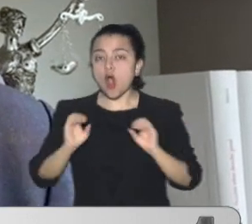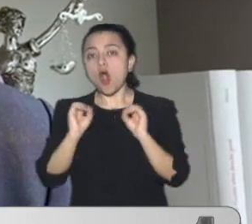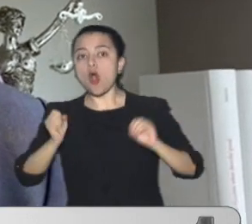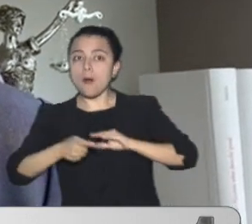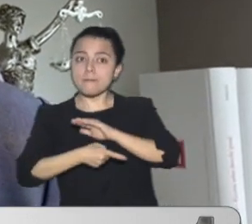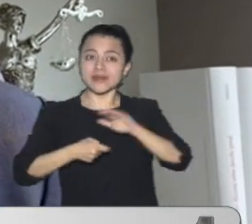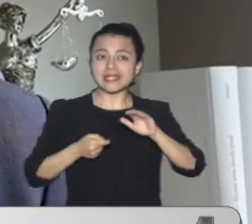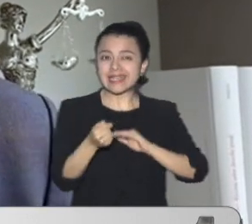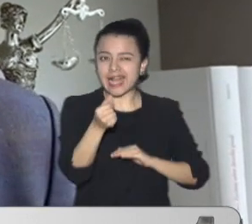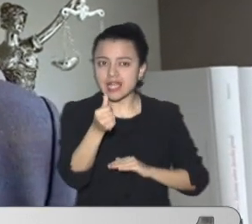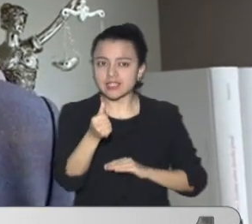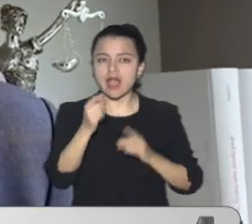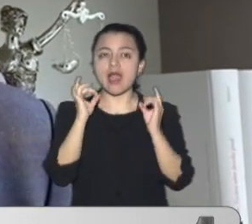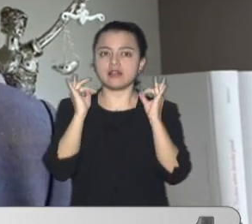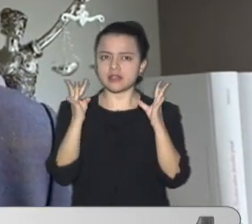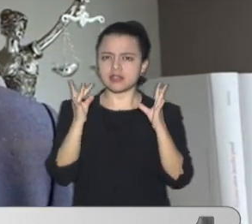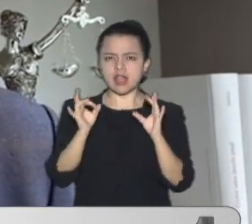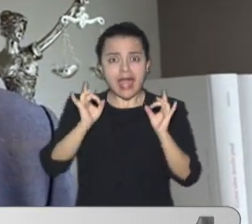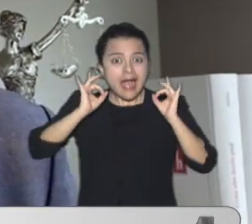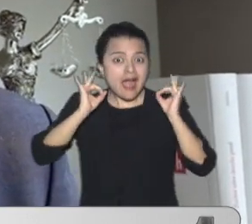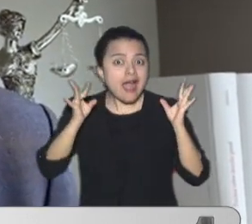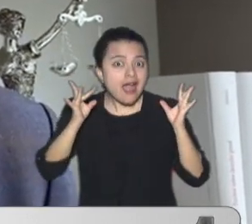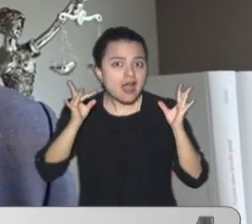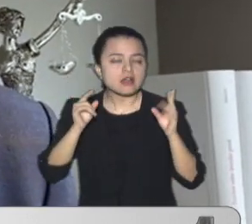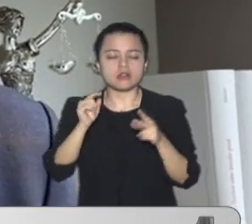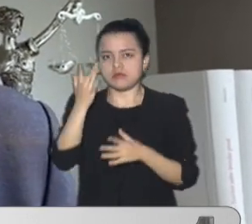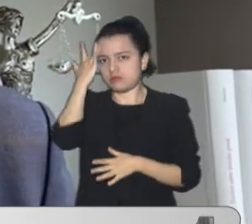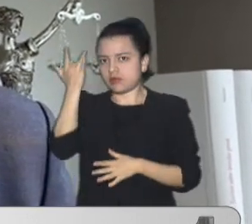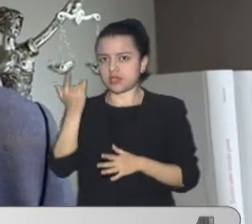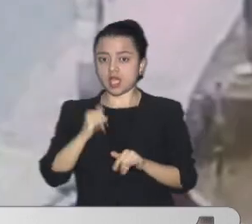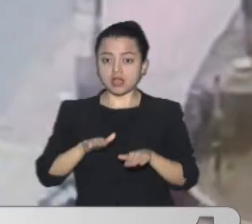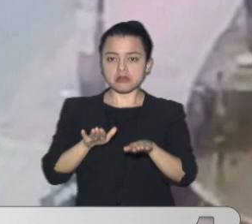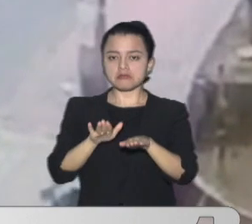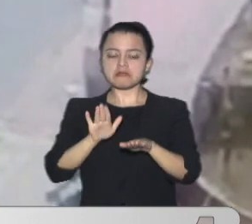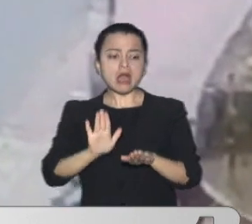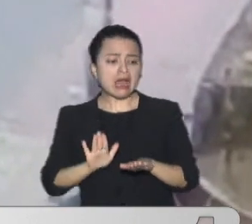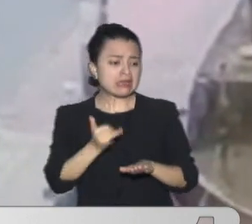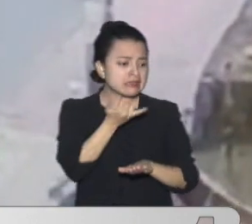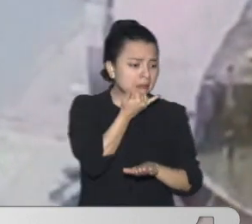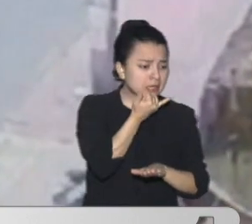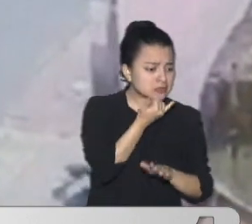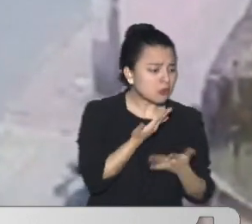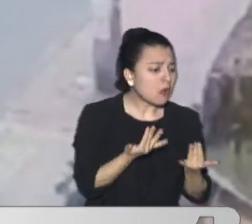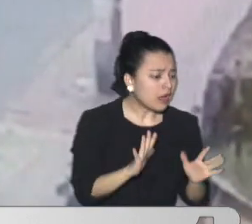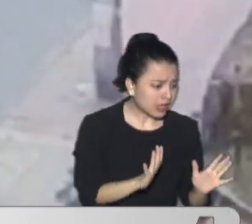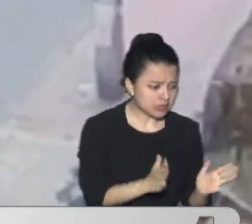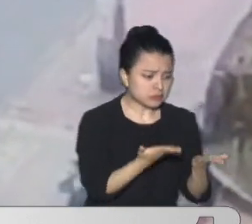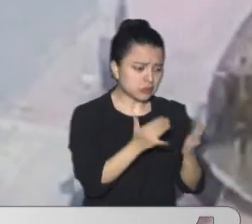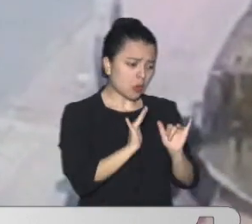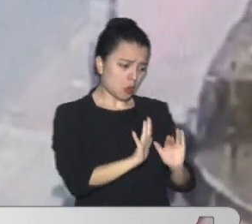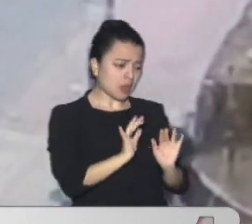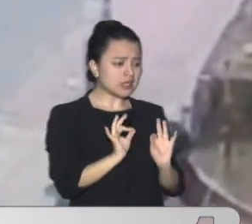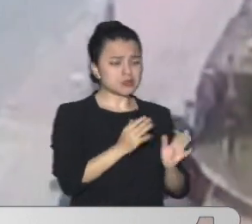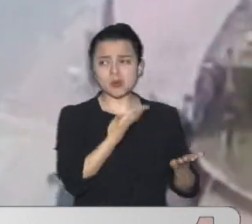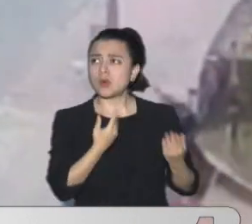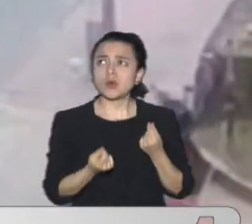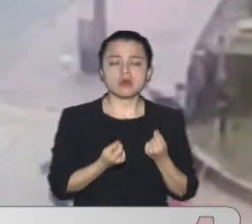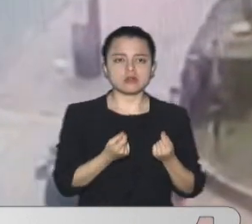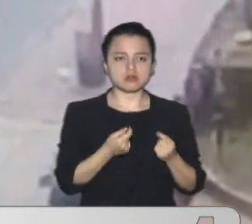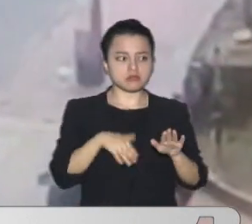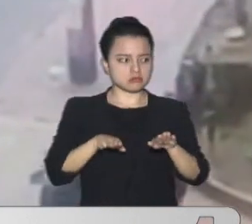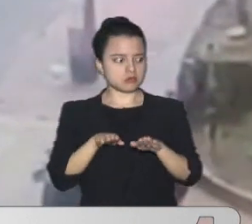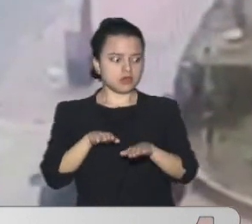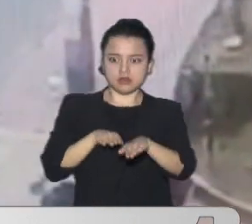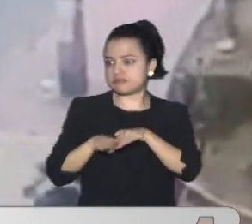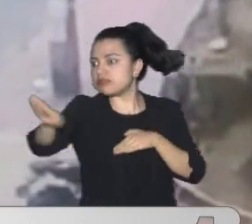Culposo agravado Agravado por no detenerse Y prestar los primeros Auxilios a la persona Que se vio afectada En el momento Del